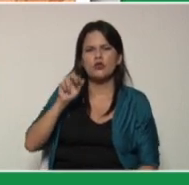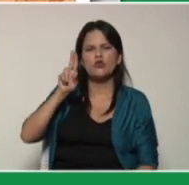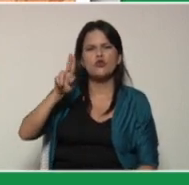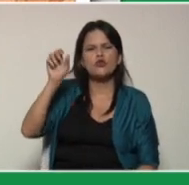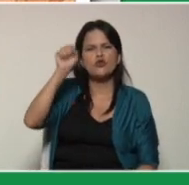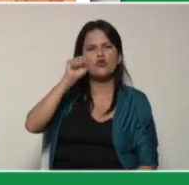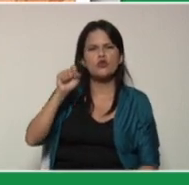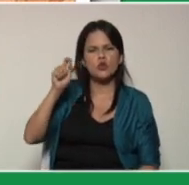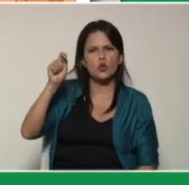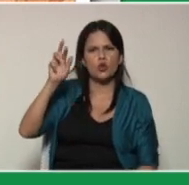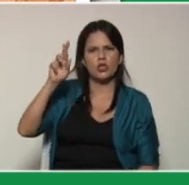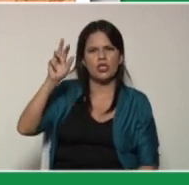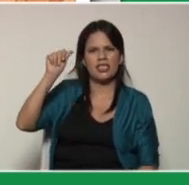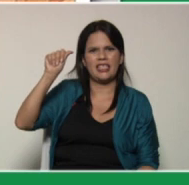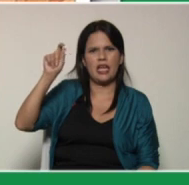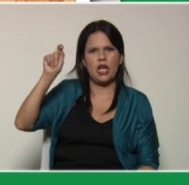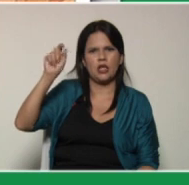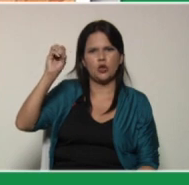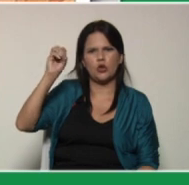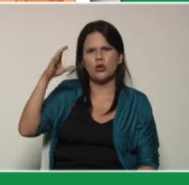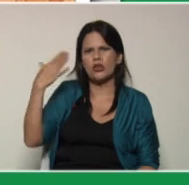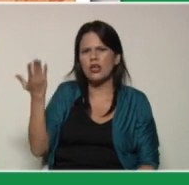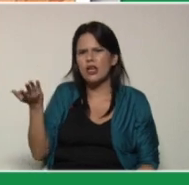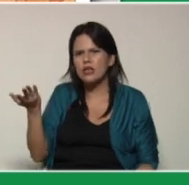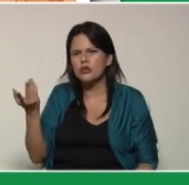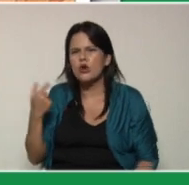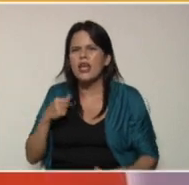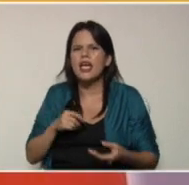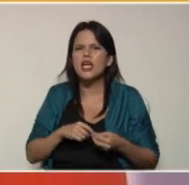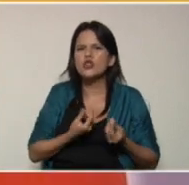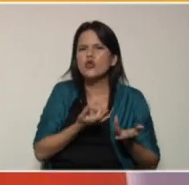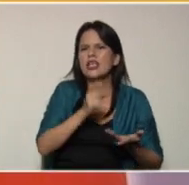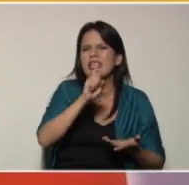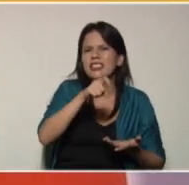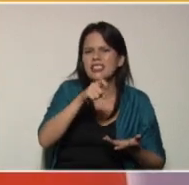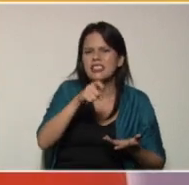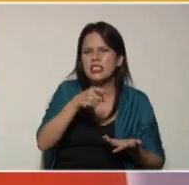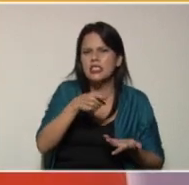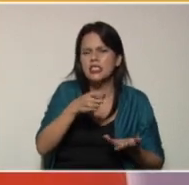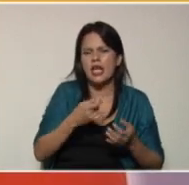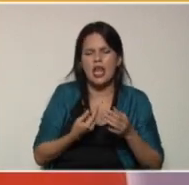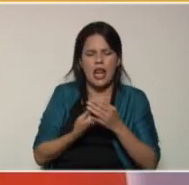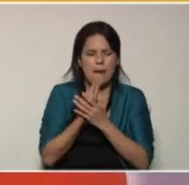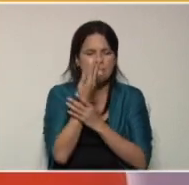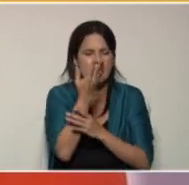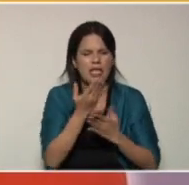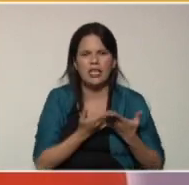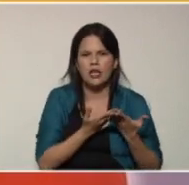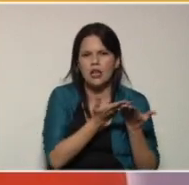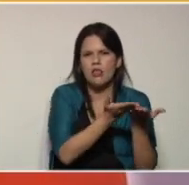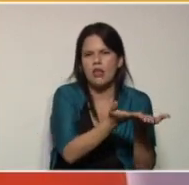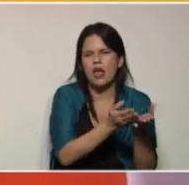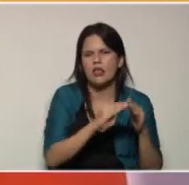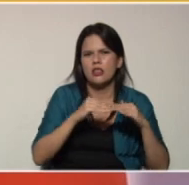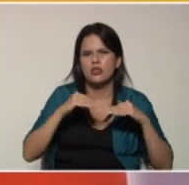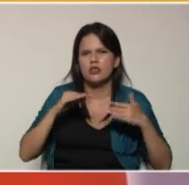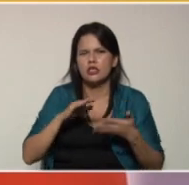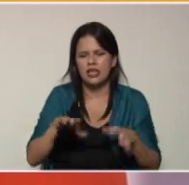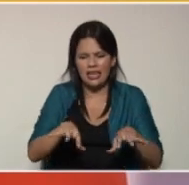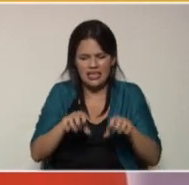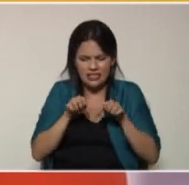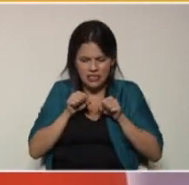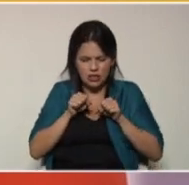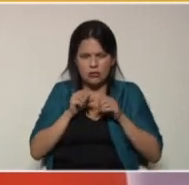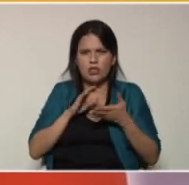esos nutrientes que le aporta el suelo a las plantas para que a su vez estas plantas puedan absorber mejor